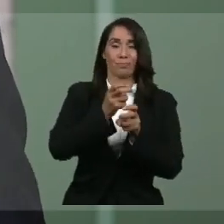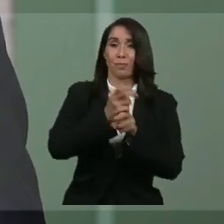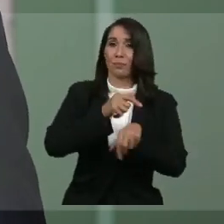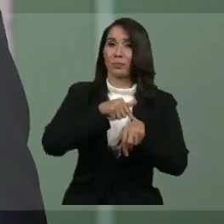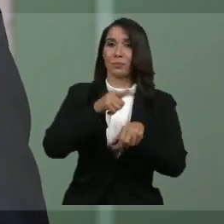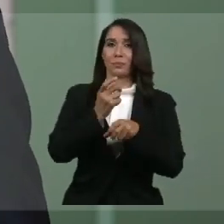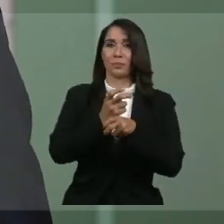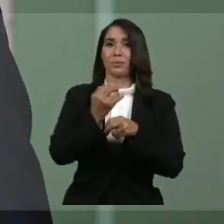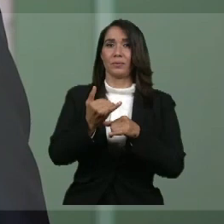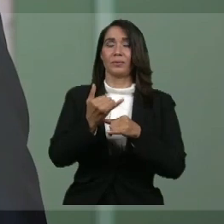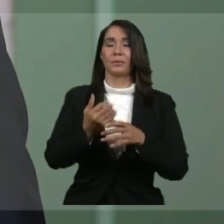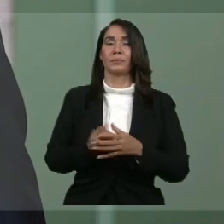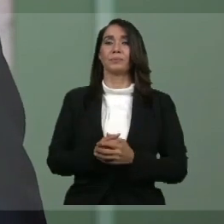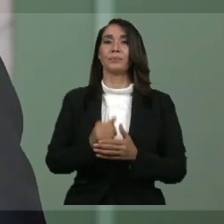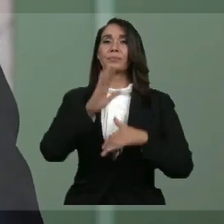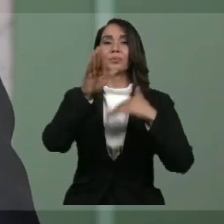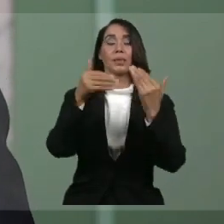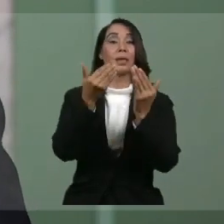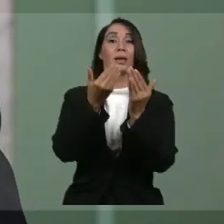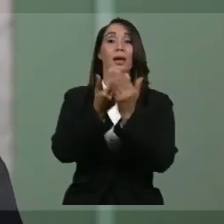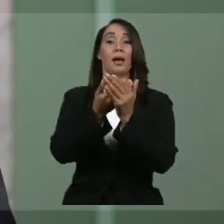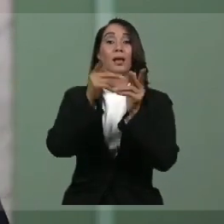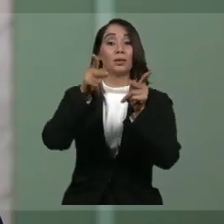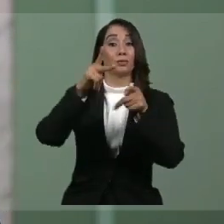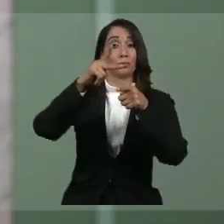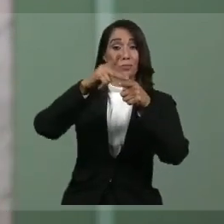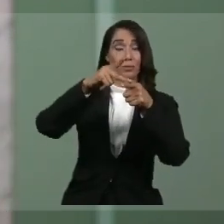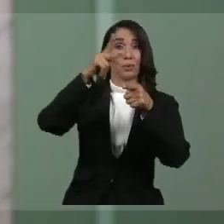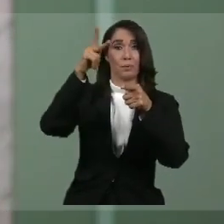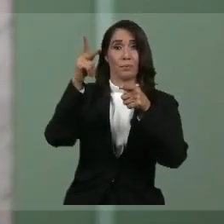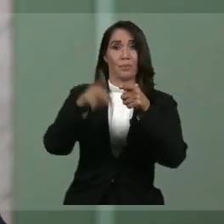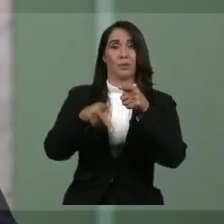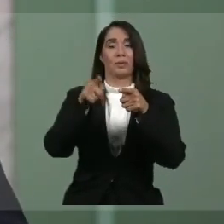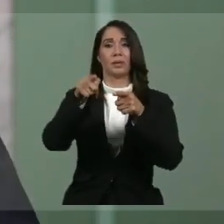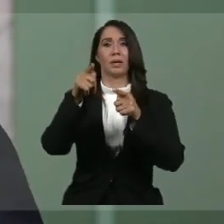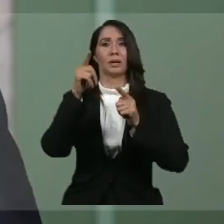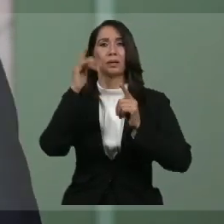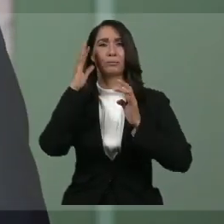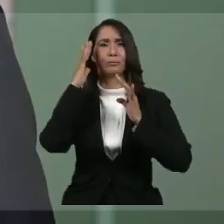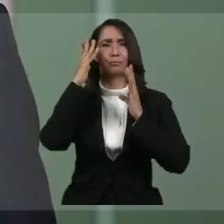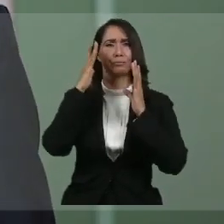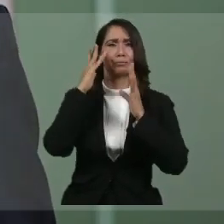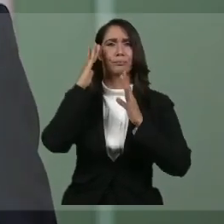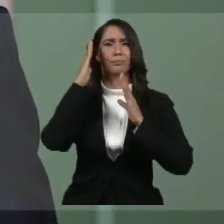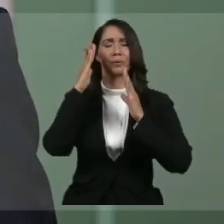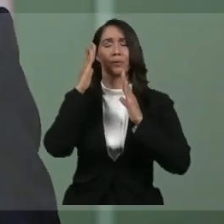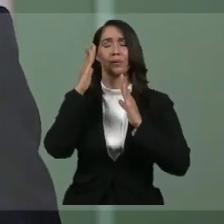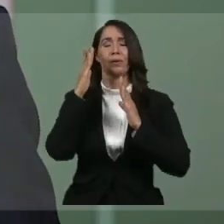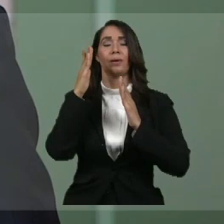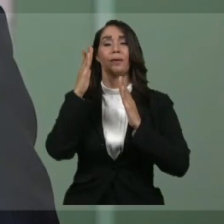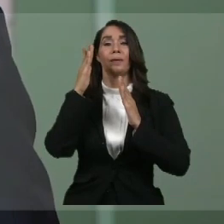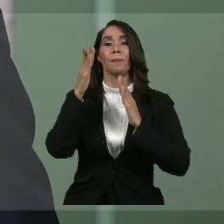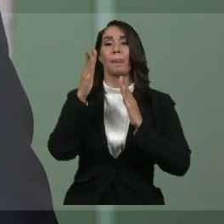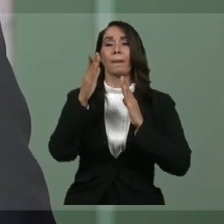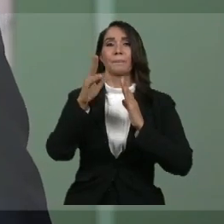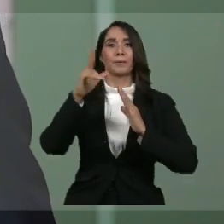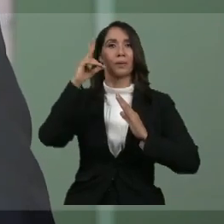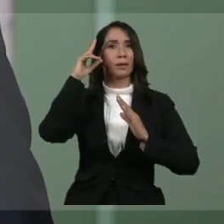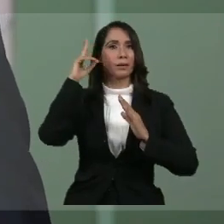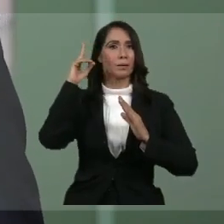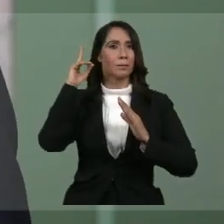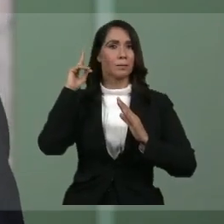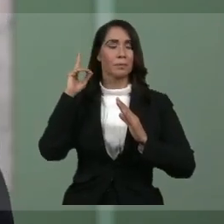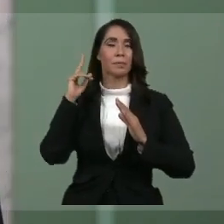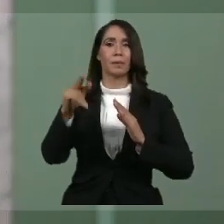este momento. A todos aquellos profesionales que están preocupados, desde las peluqueras